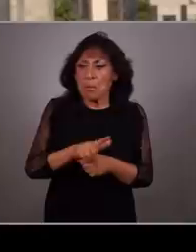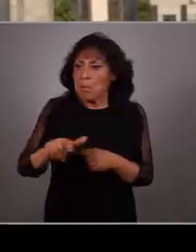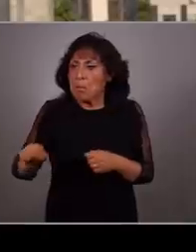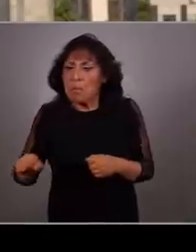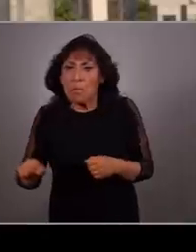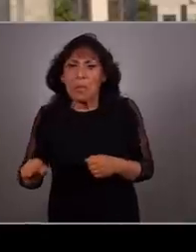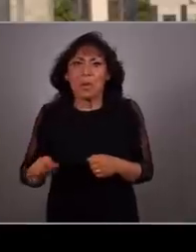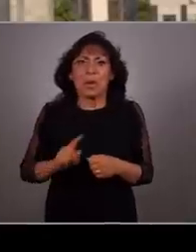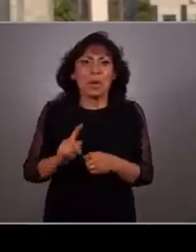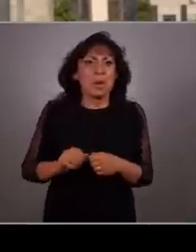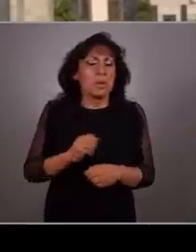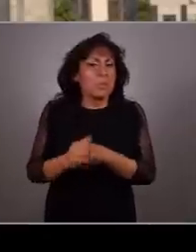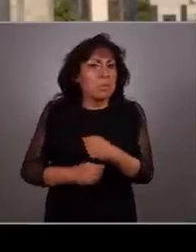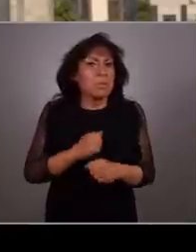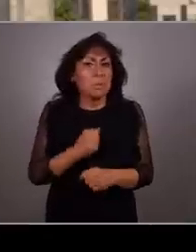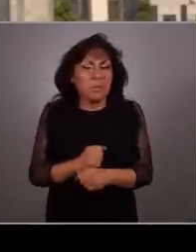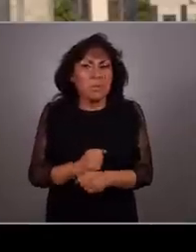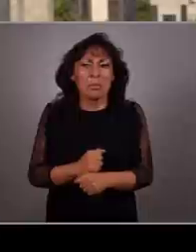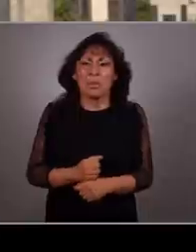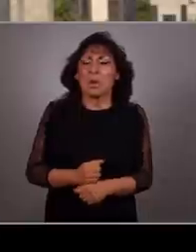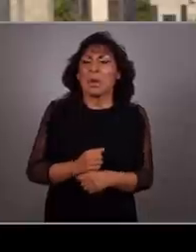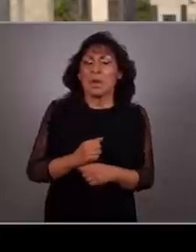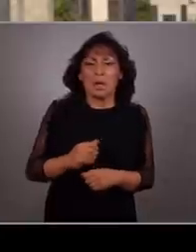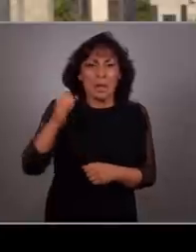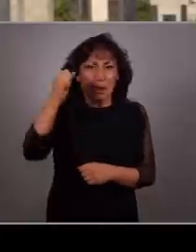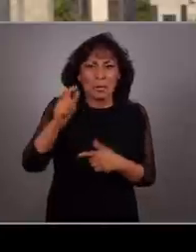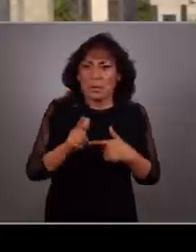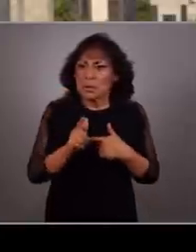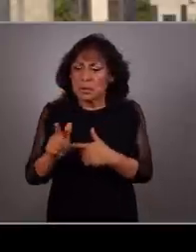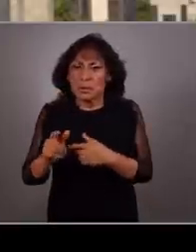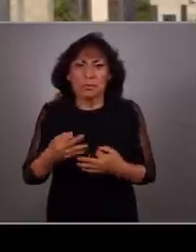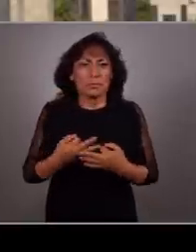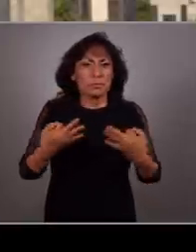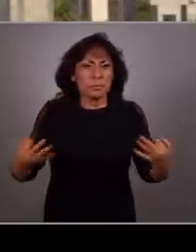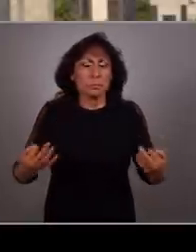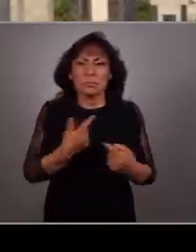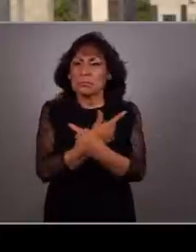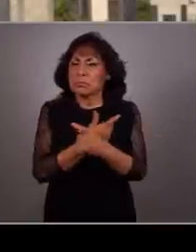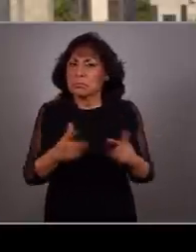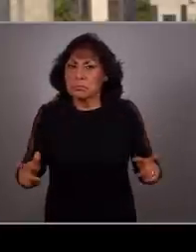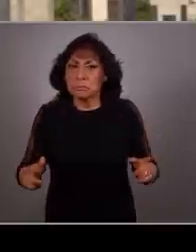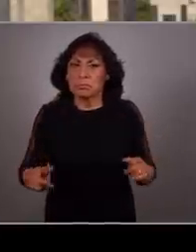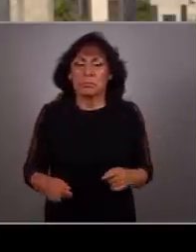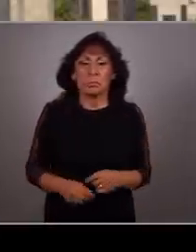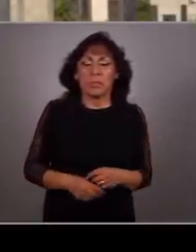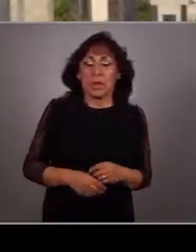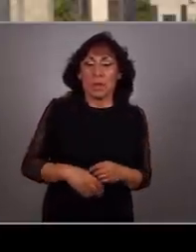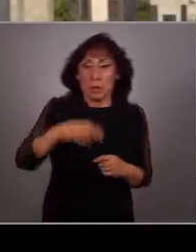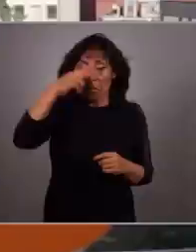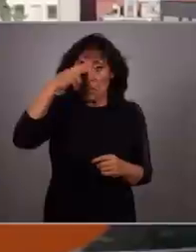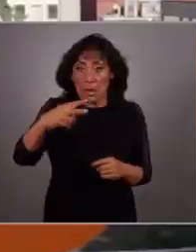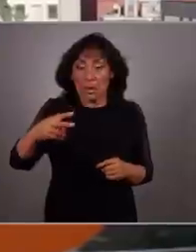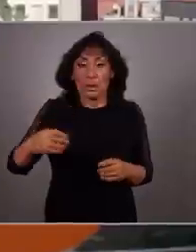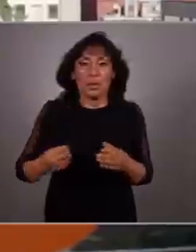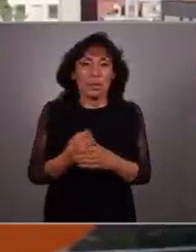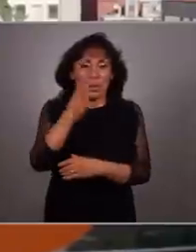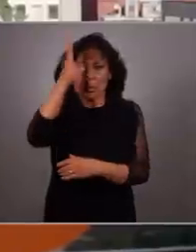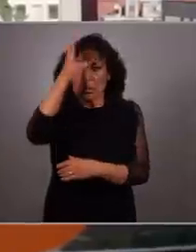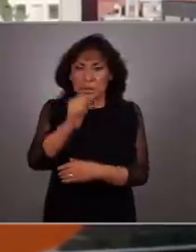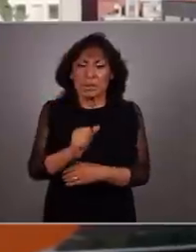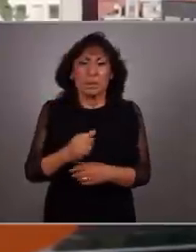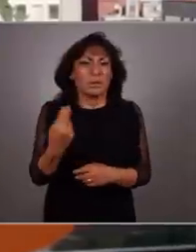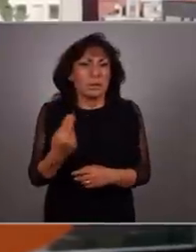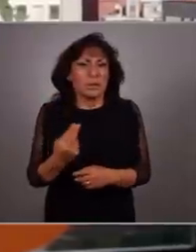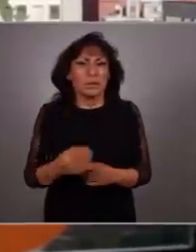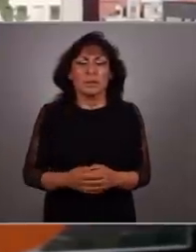100 años, la lucha sigue siendo por nuestra tierra y nuestra libertad. México necesita un nuevo trato por el futuro de nuestra